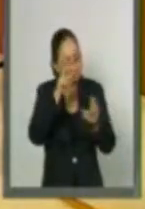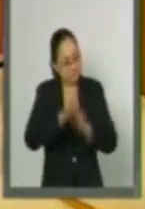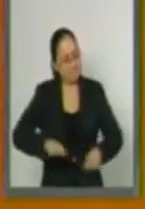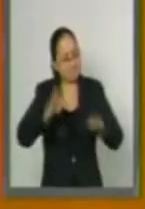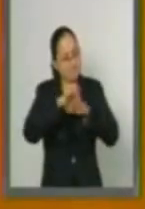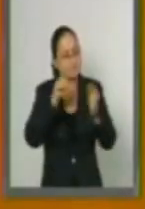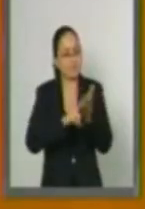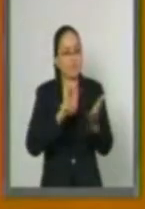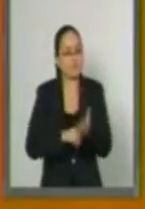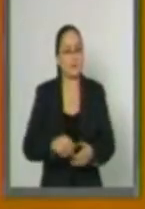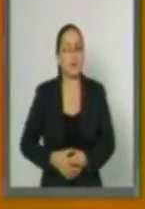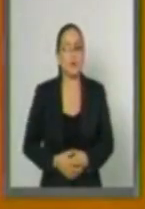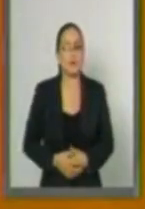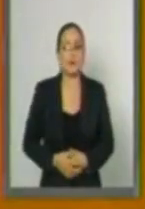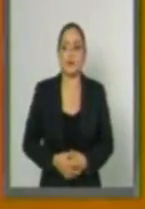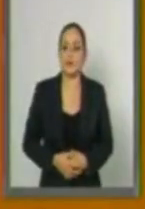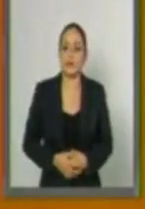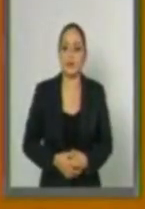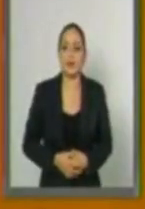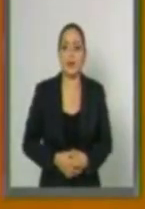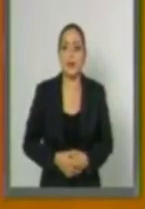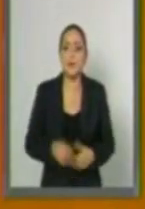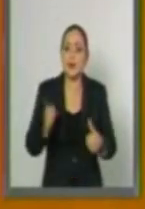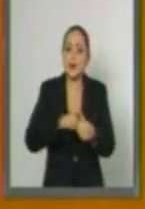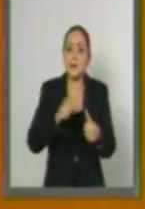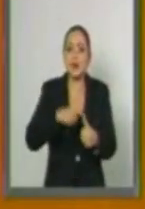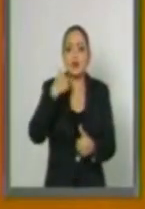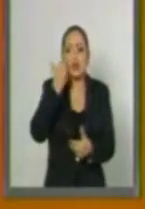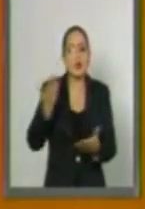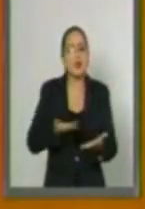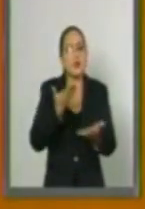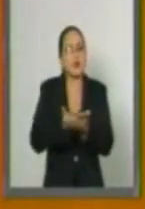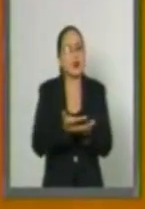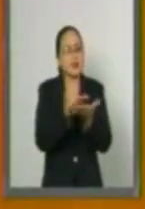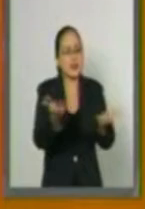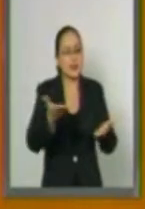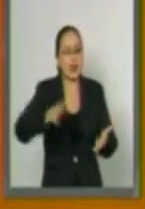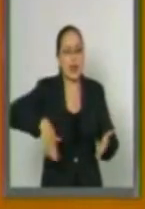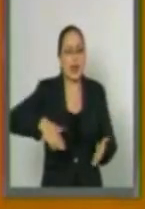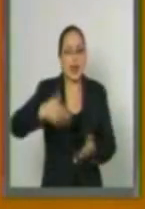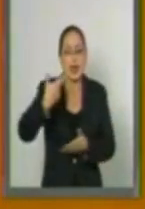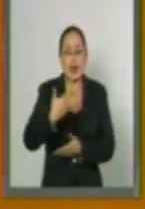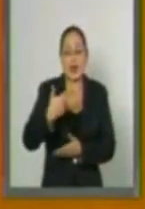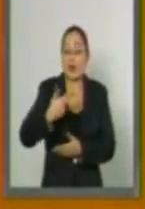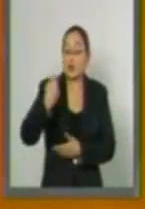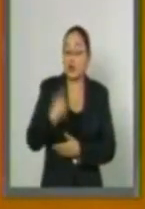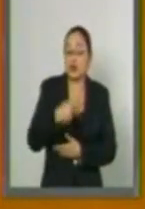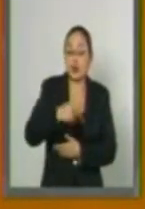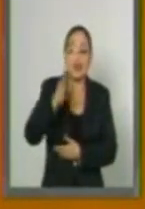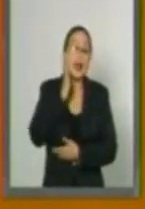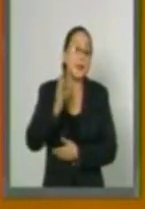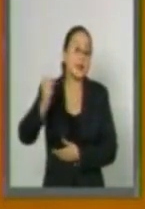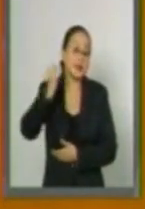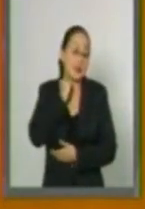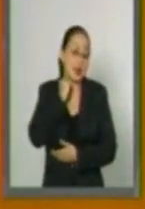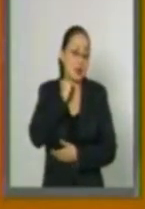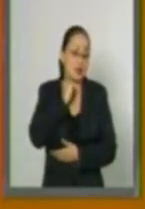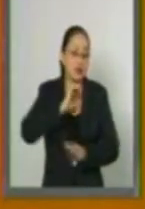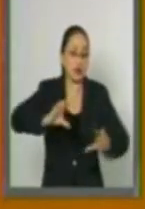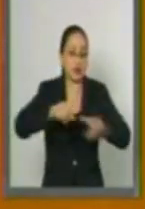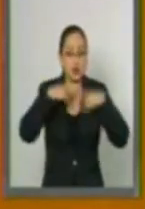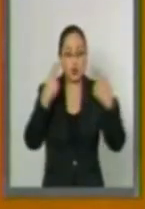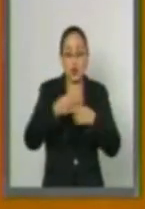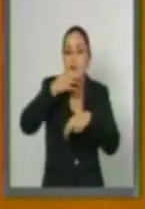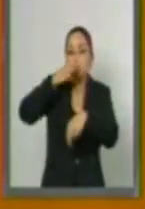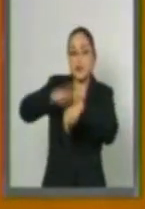Ya estoy por concluir. Primero, yo les propongo que la H. Cámara de Senadores del Congreso de la Unión exhorta a la